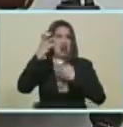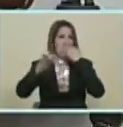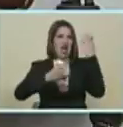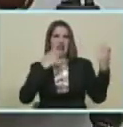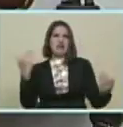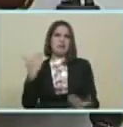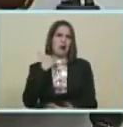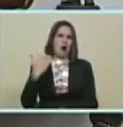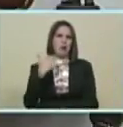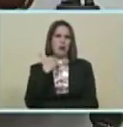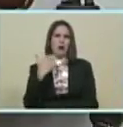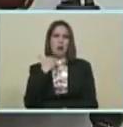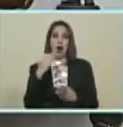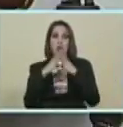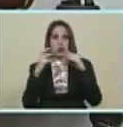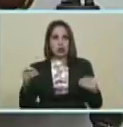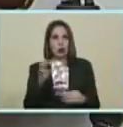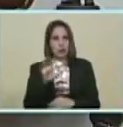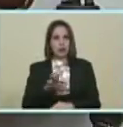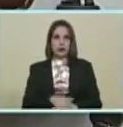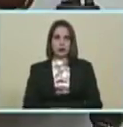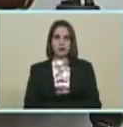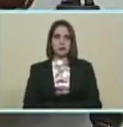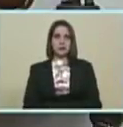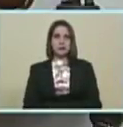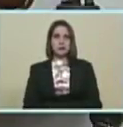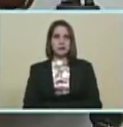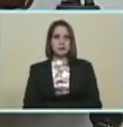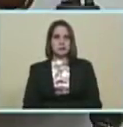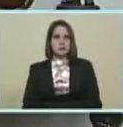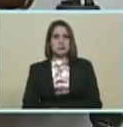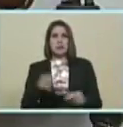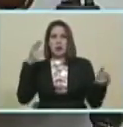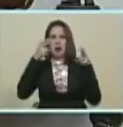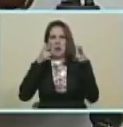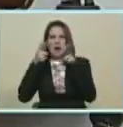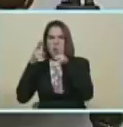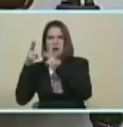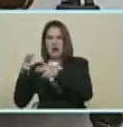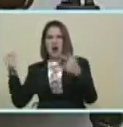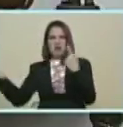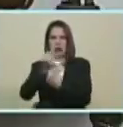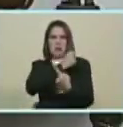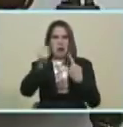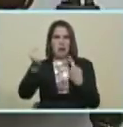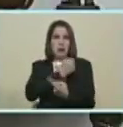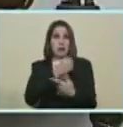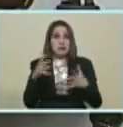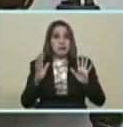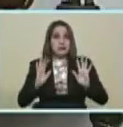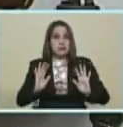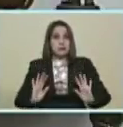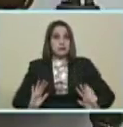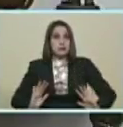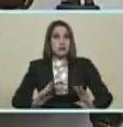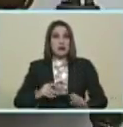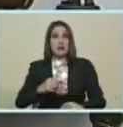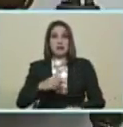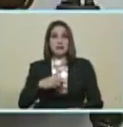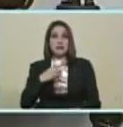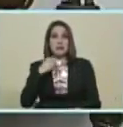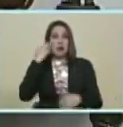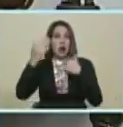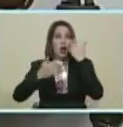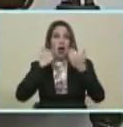fraude... ...entre ellos... ...en todos los estados del país... ...hubo tiros... ...hubo golpes... ...mentadas de